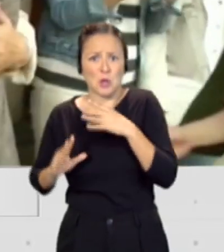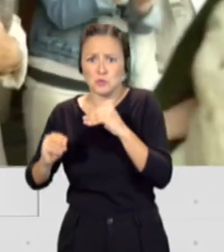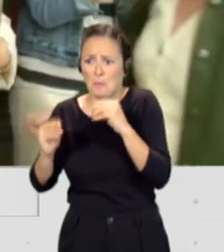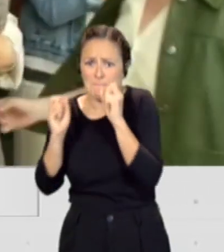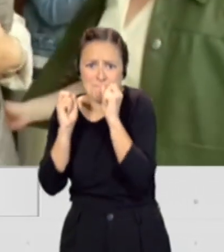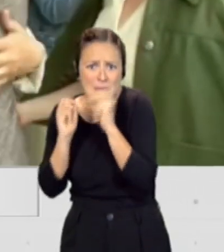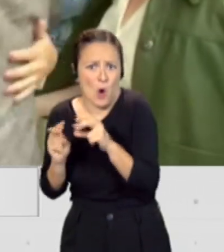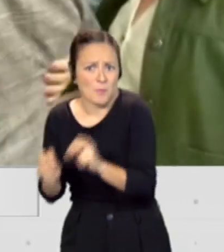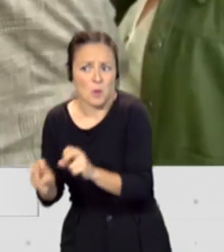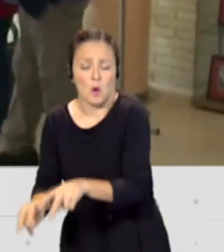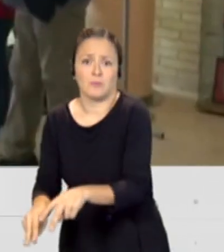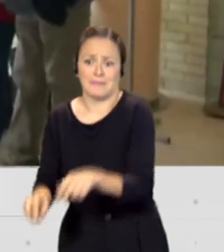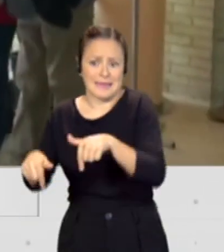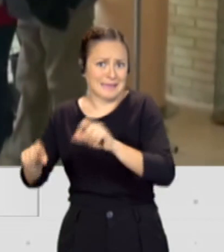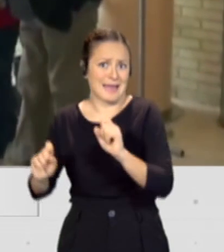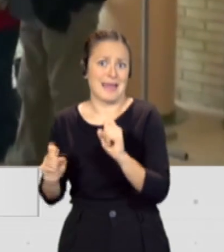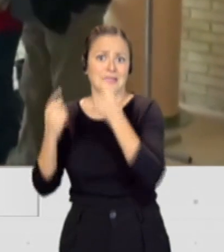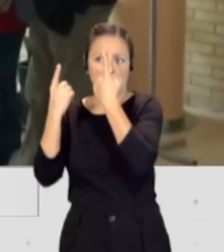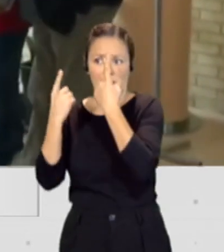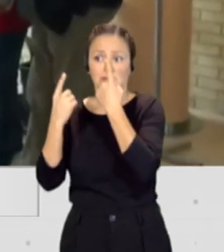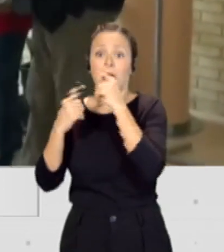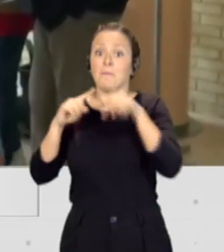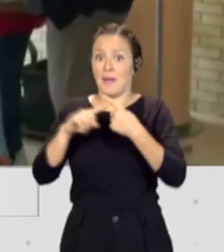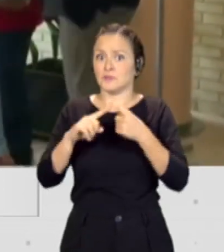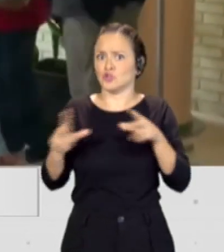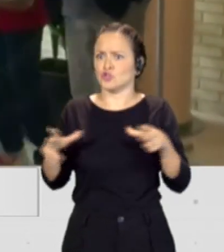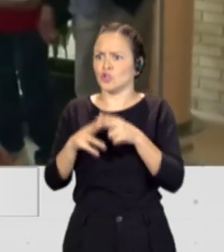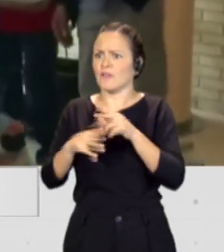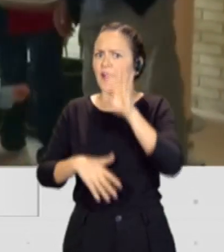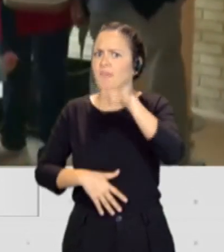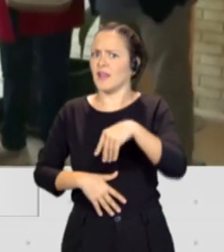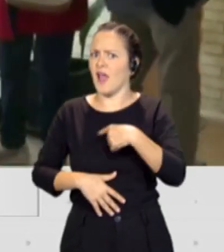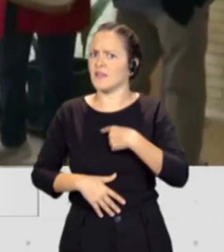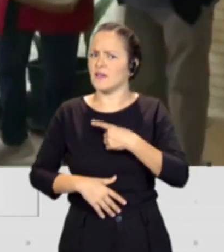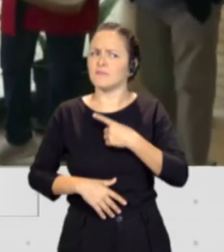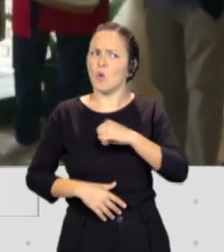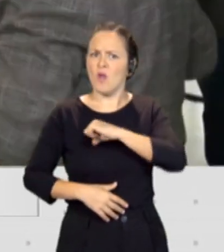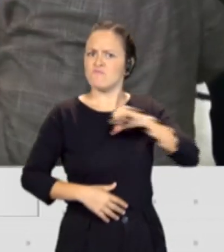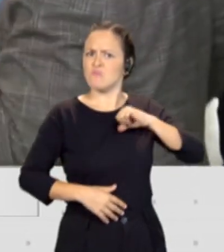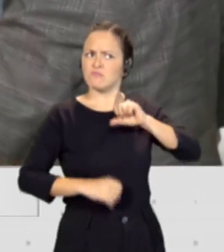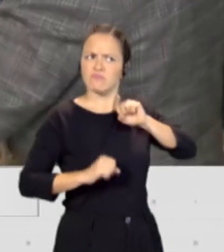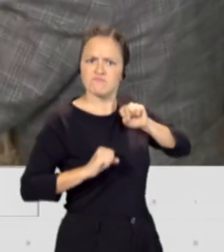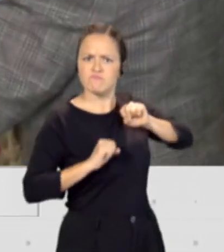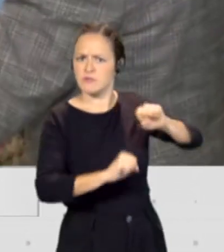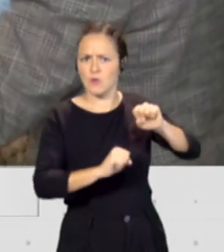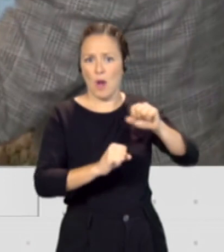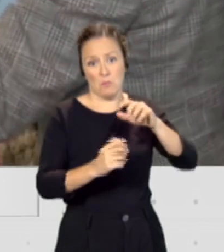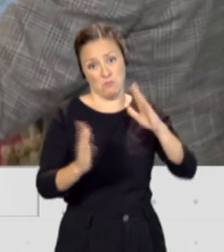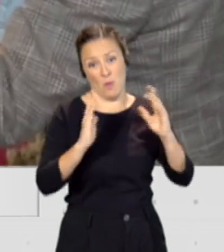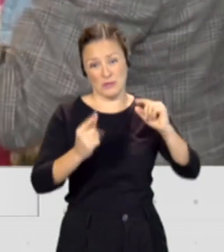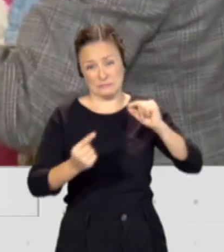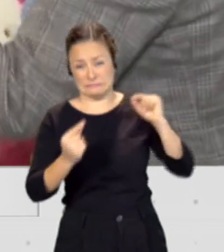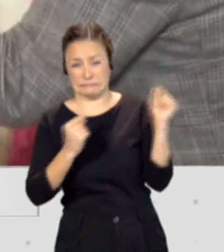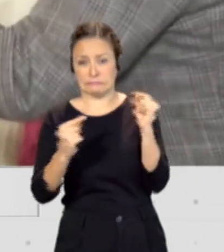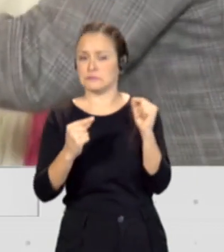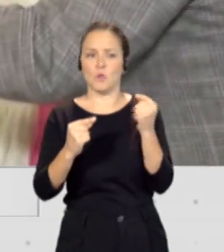ha bajado el pool de este momento de procés, de crispación y demás. Pero tampoco